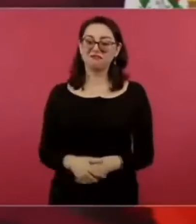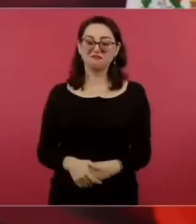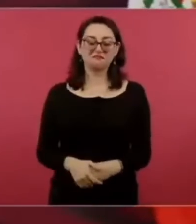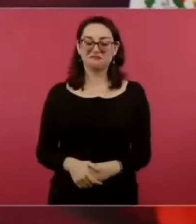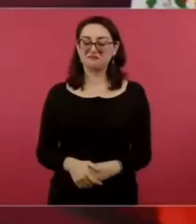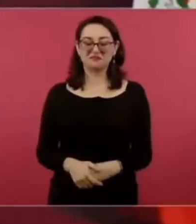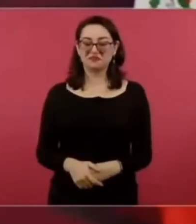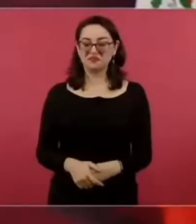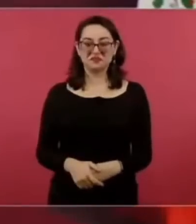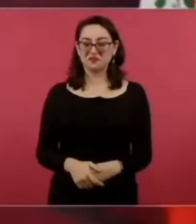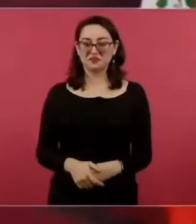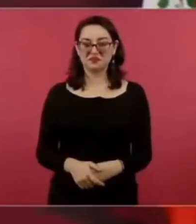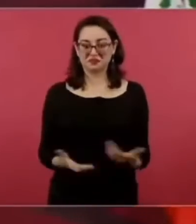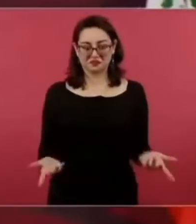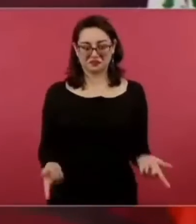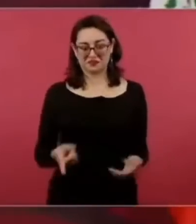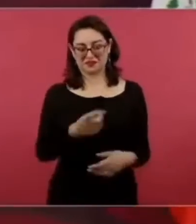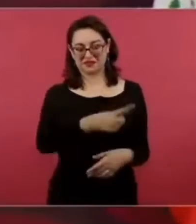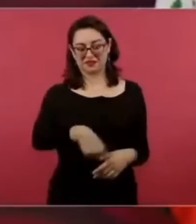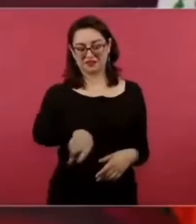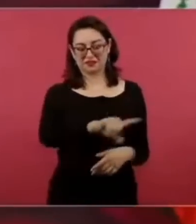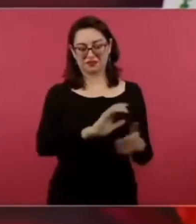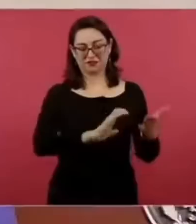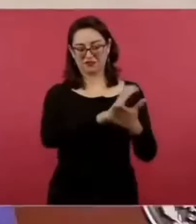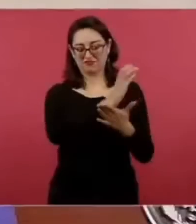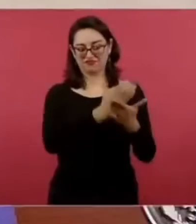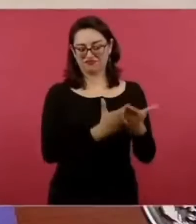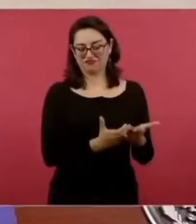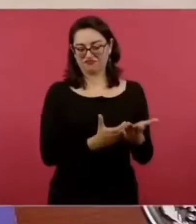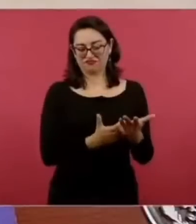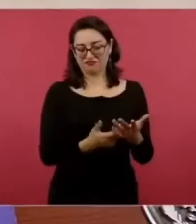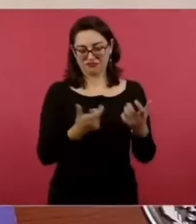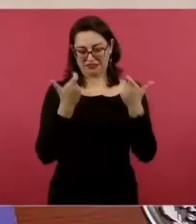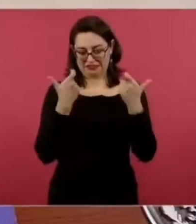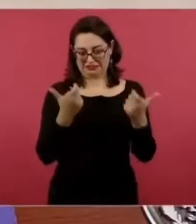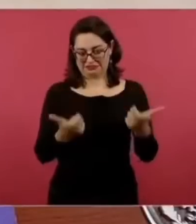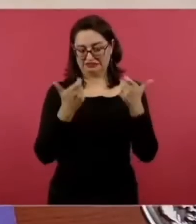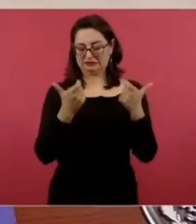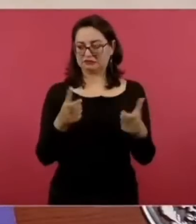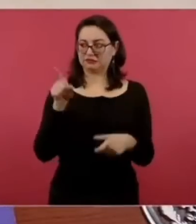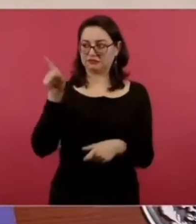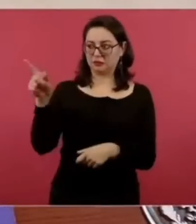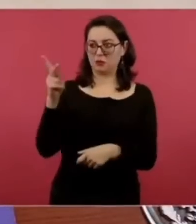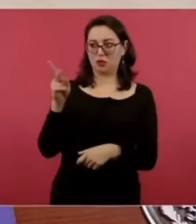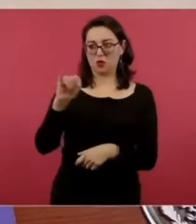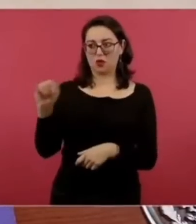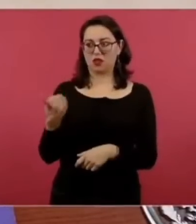los que tienen estos contratos son los que mandan también en el poder judicial